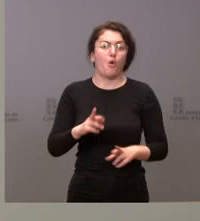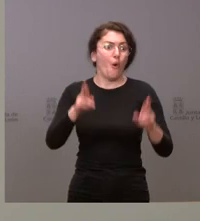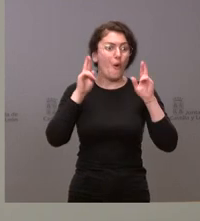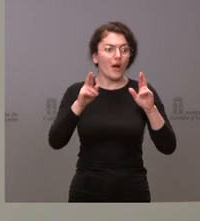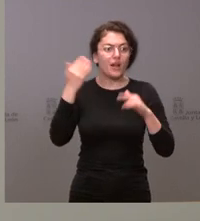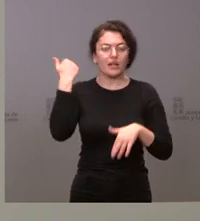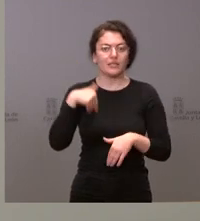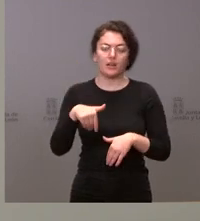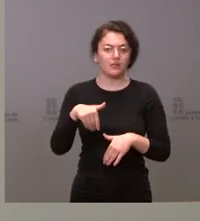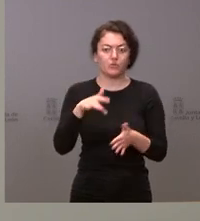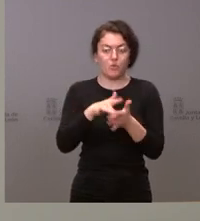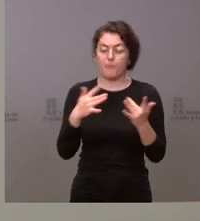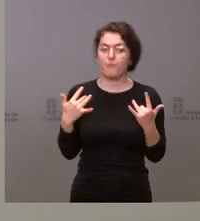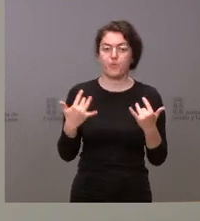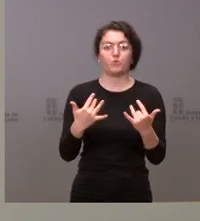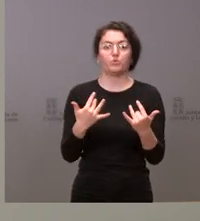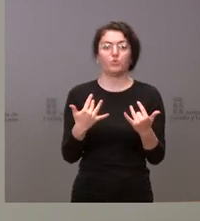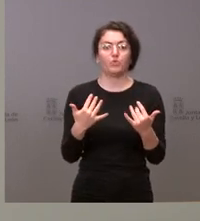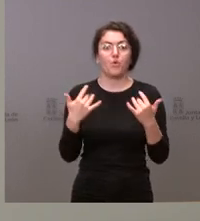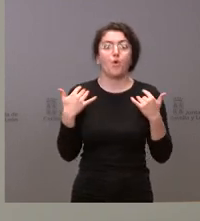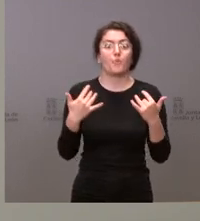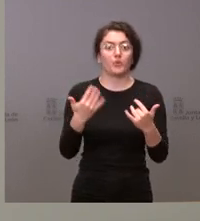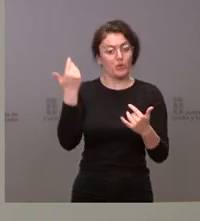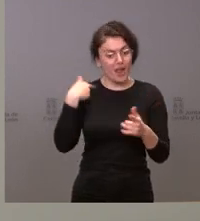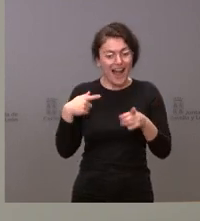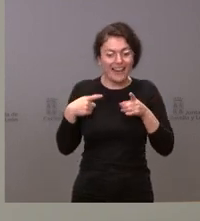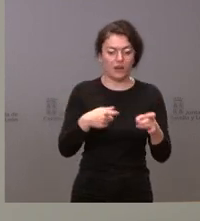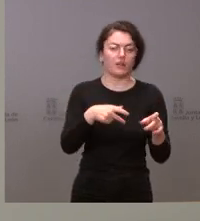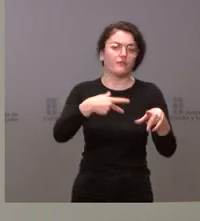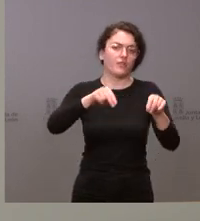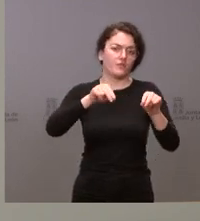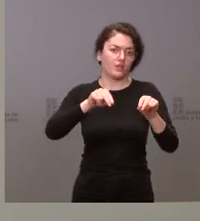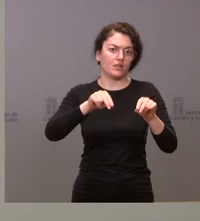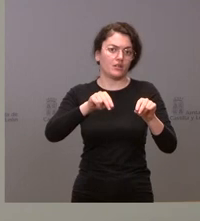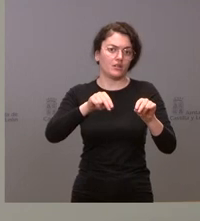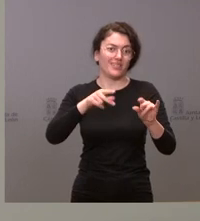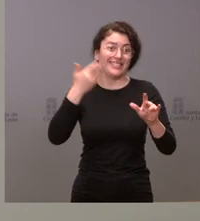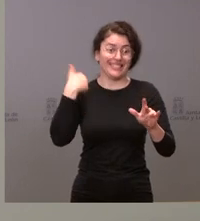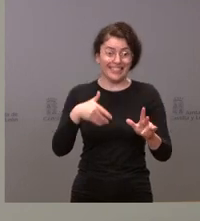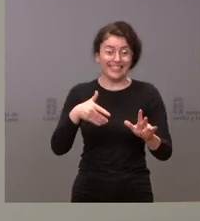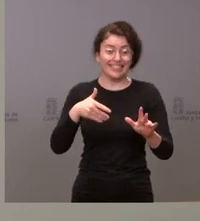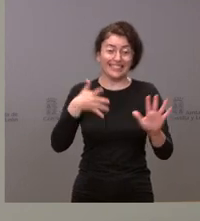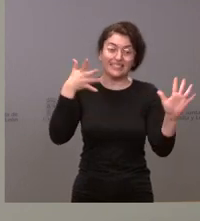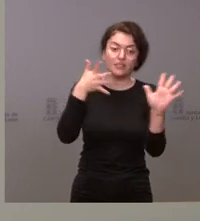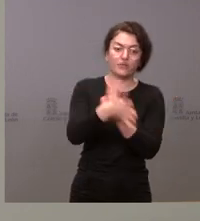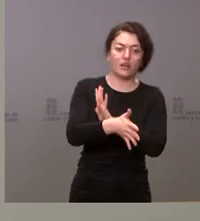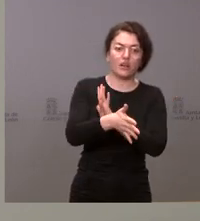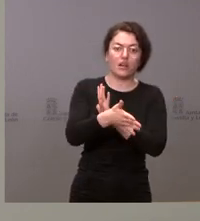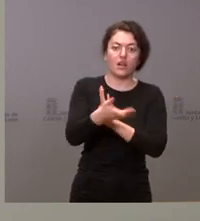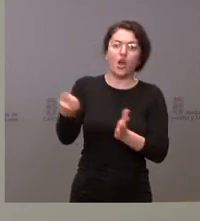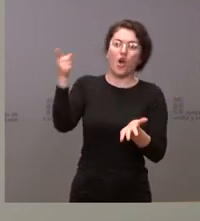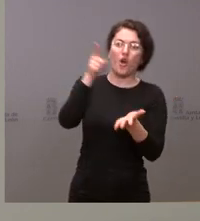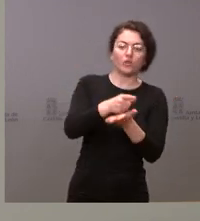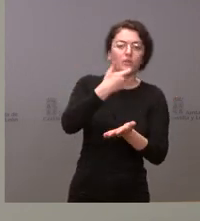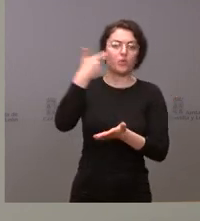producirse cuanto antes a la finalización de la guerra y, por tanto, la vuelta a las condiciones de libertad de Ucrania